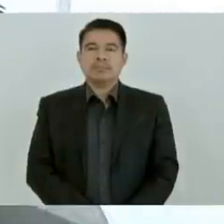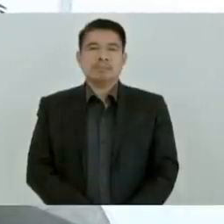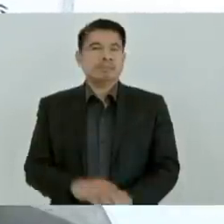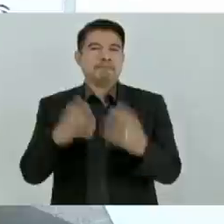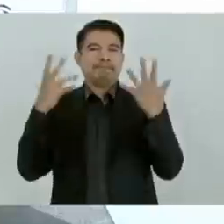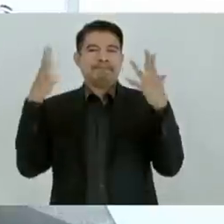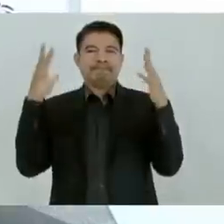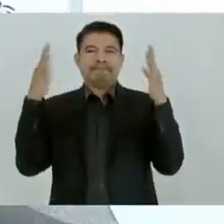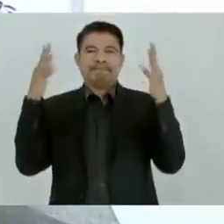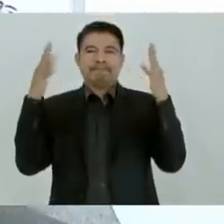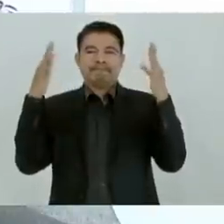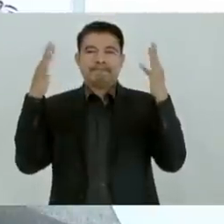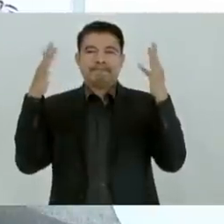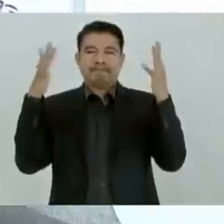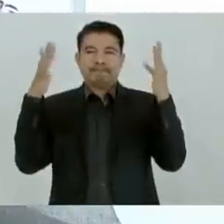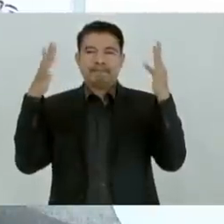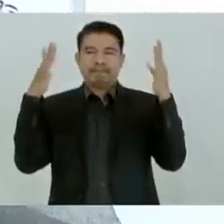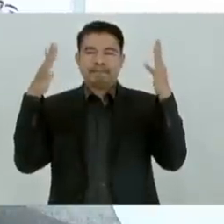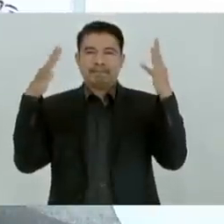¡Aplausos!